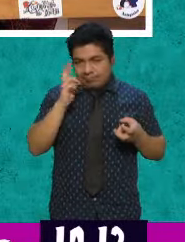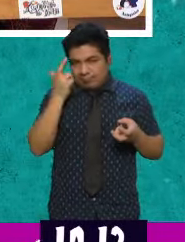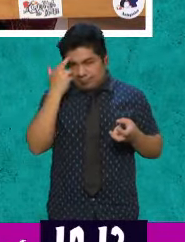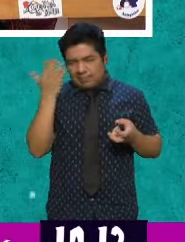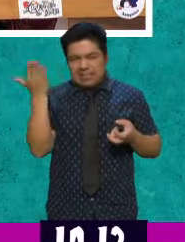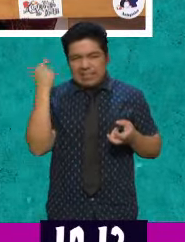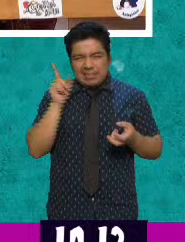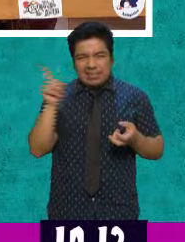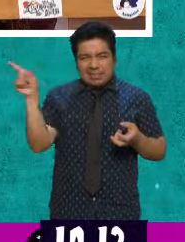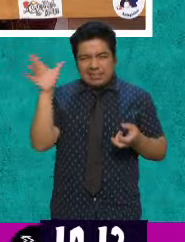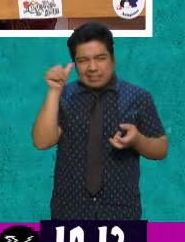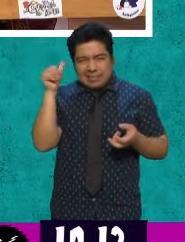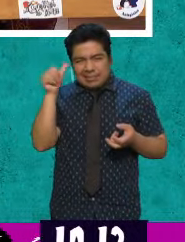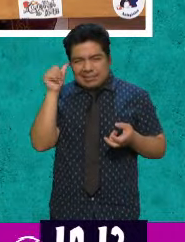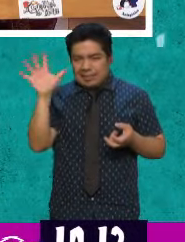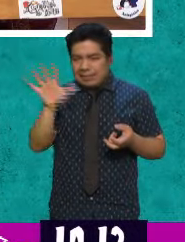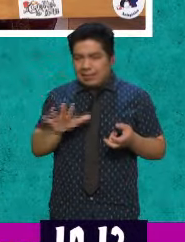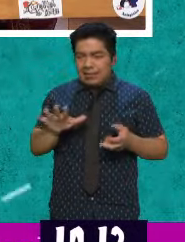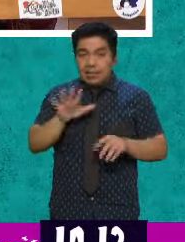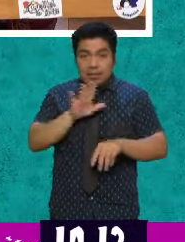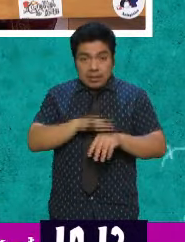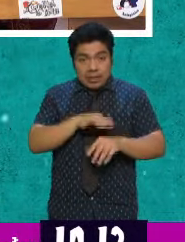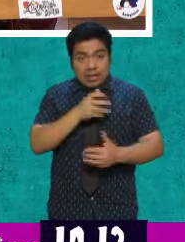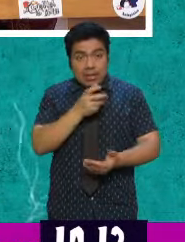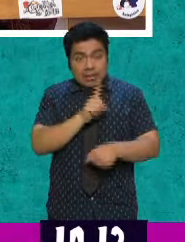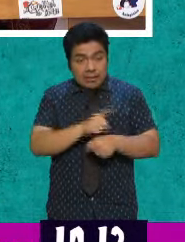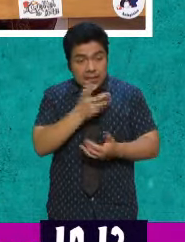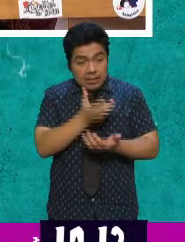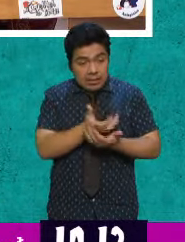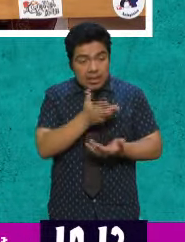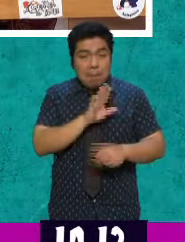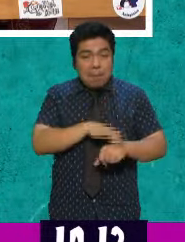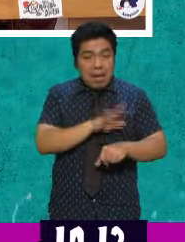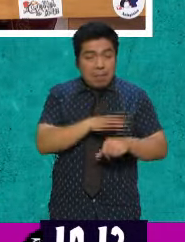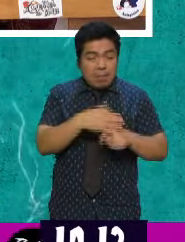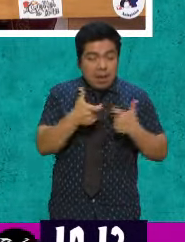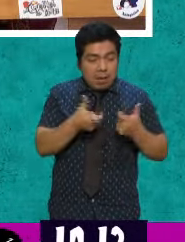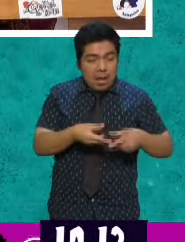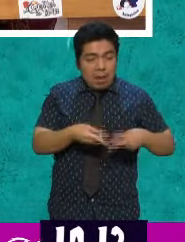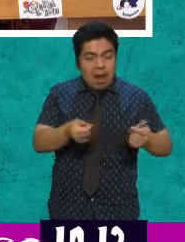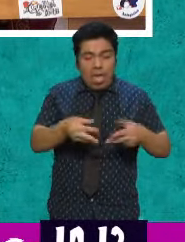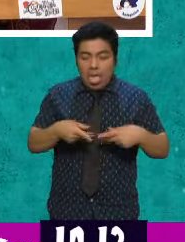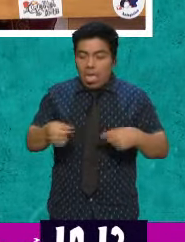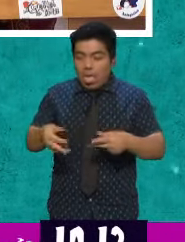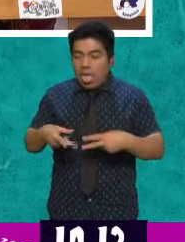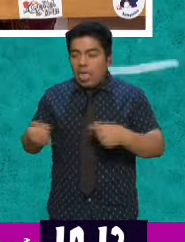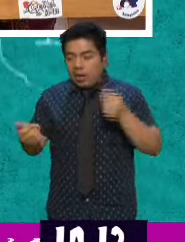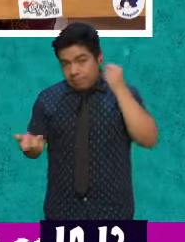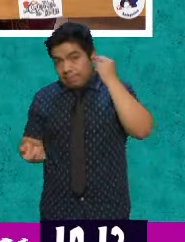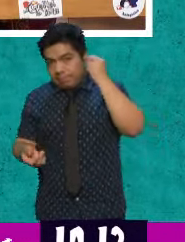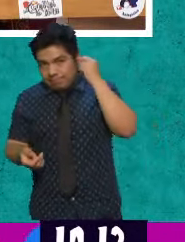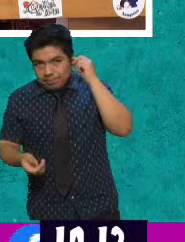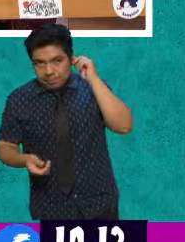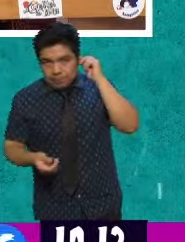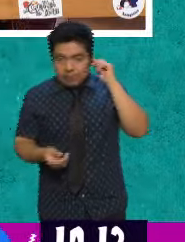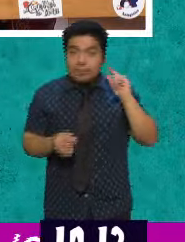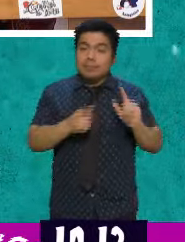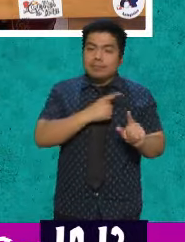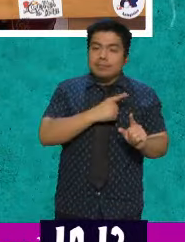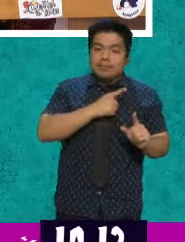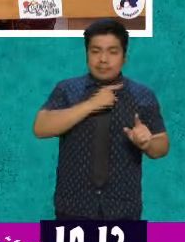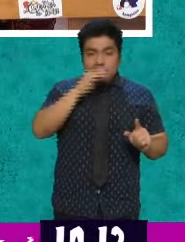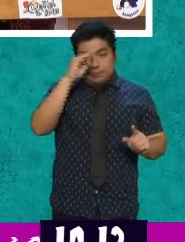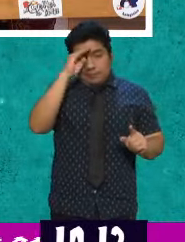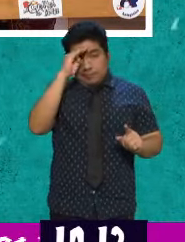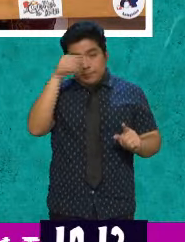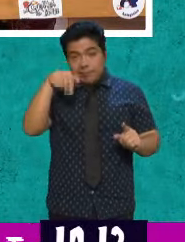Oriente, que con más días de azueto se gastaba más dinero que en un día laboral. hay que tomar en cuenta otra cosa.